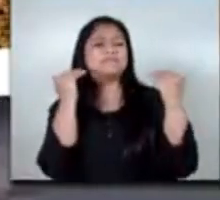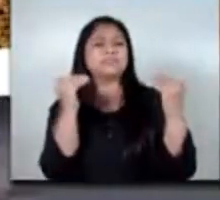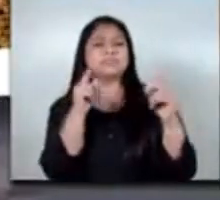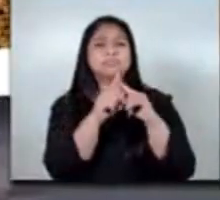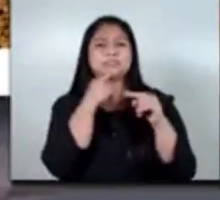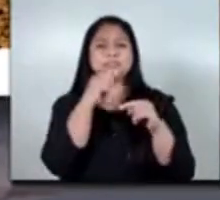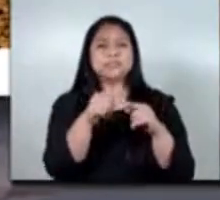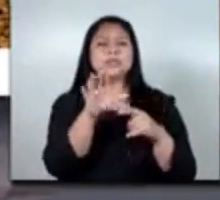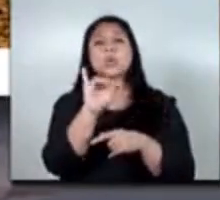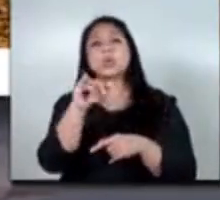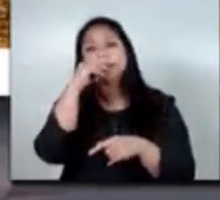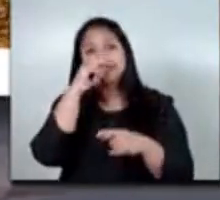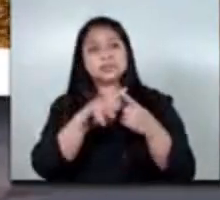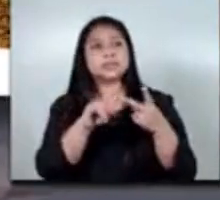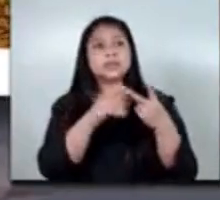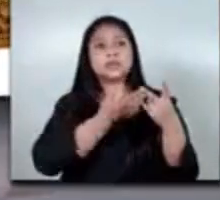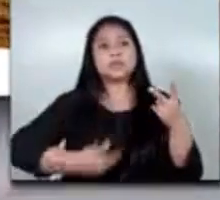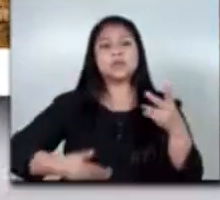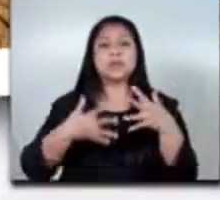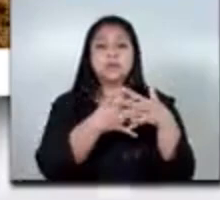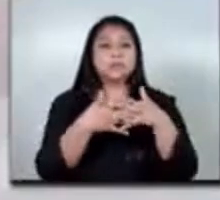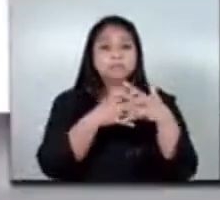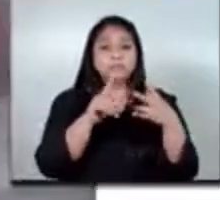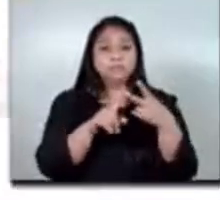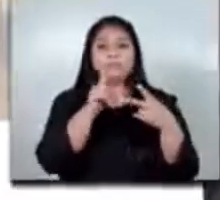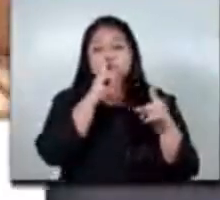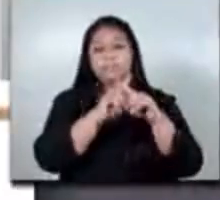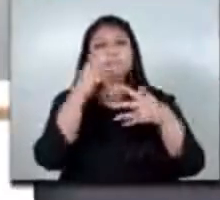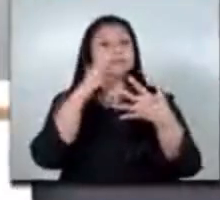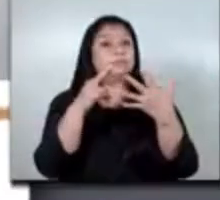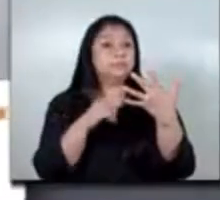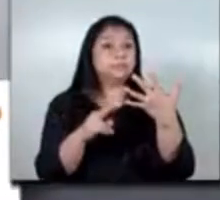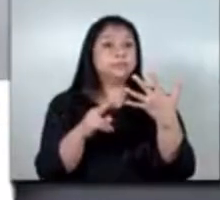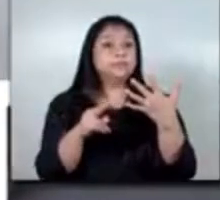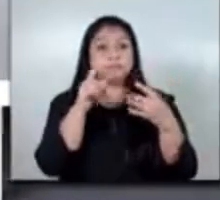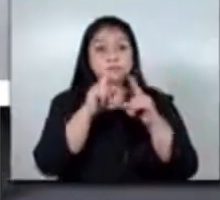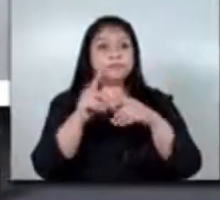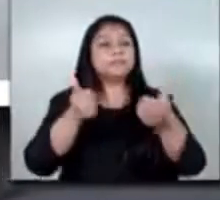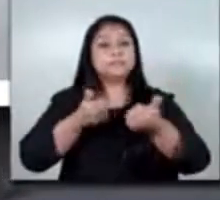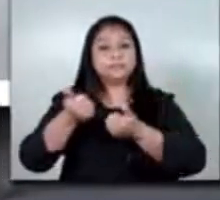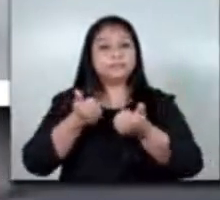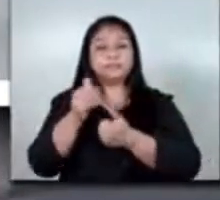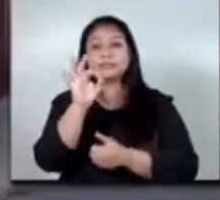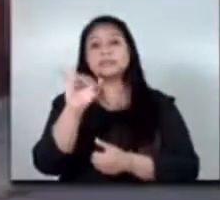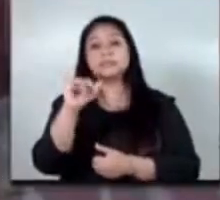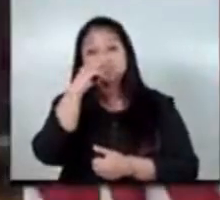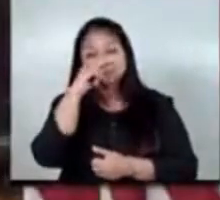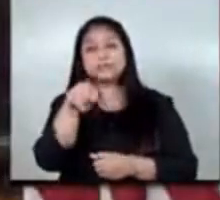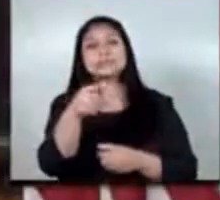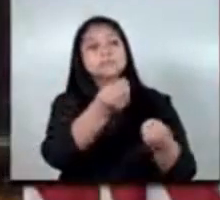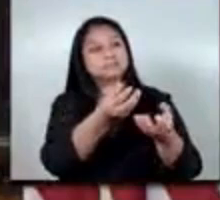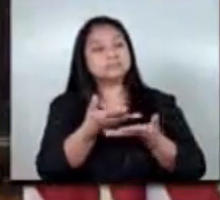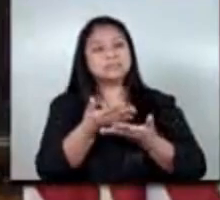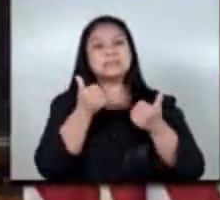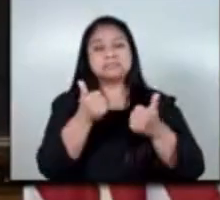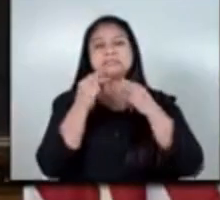entre hoy te y el gobierno de eeuu y ahora también recursos que va a administrar la hoy te nos acaban de dar una buena noticia por parte